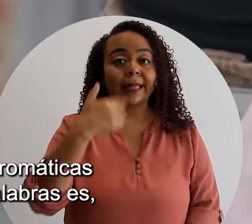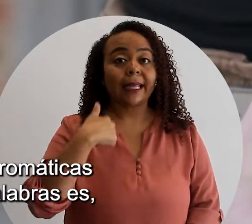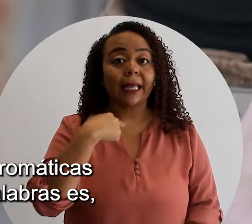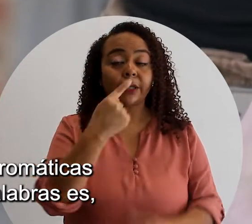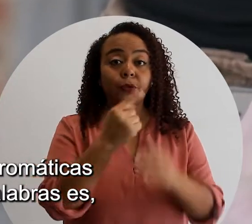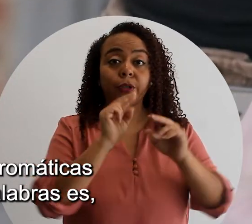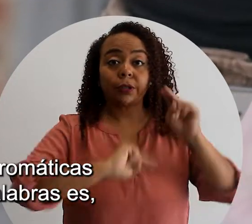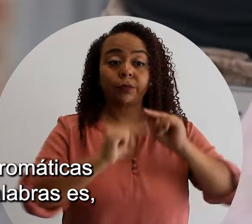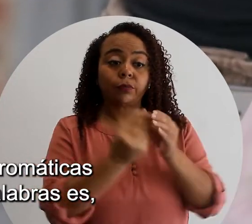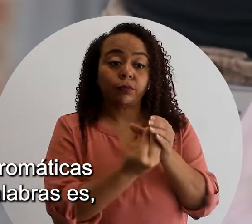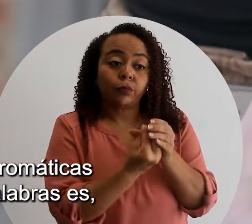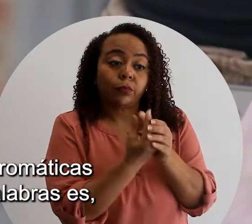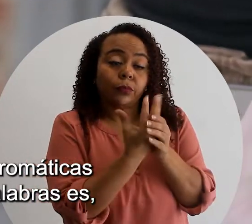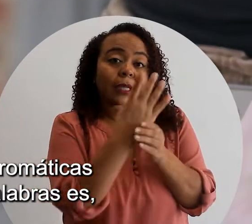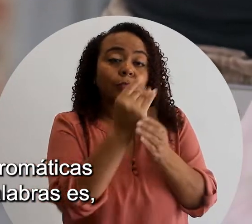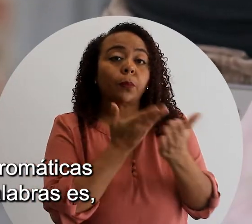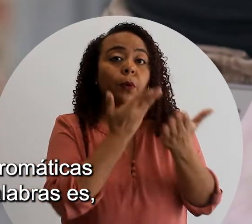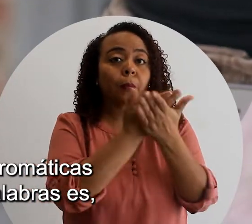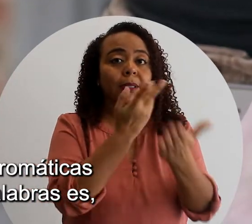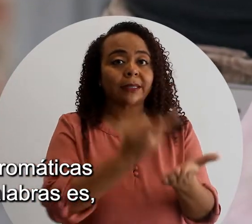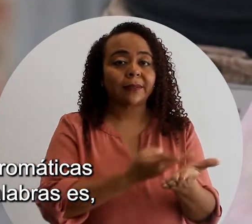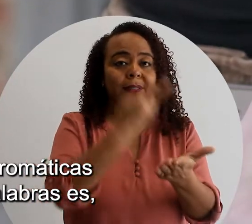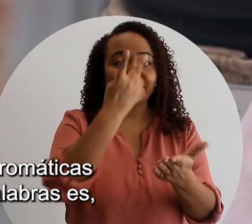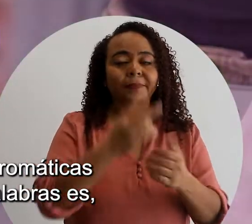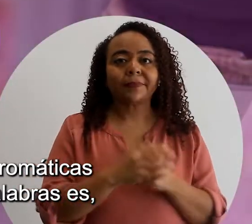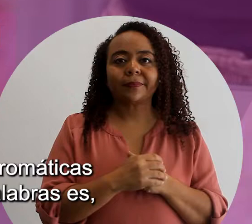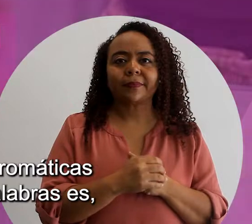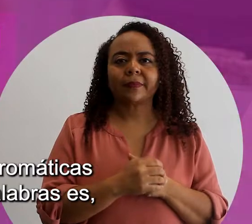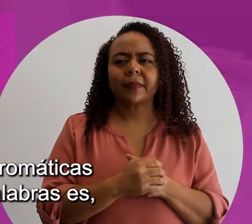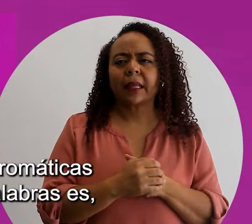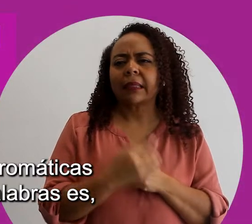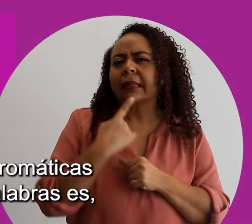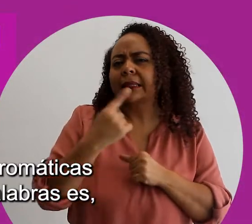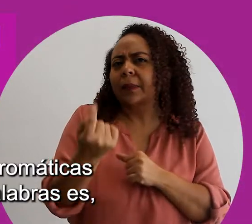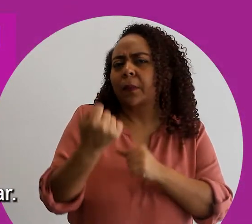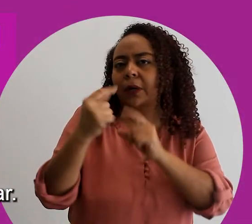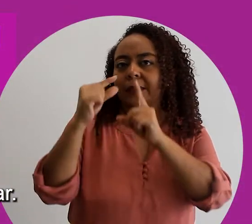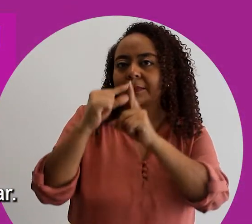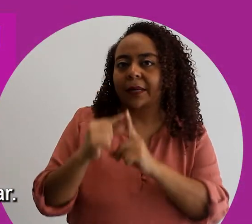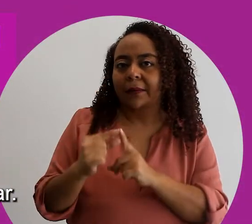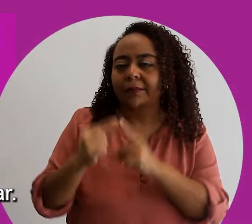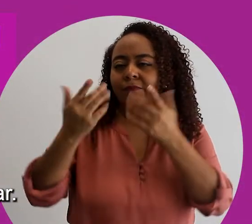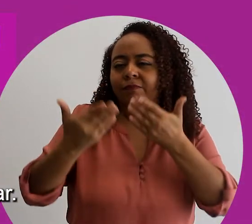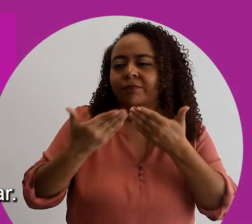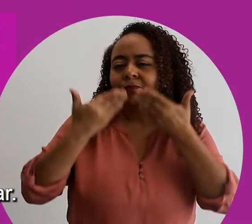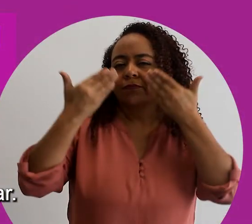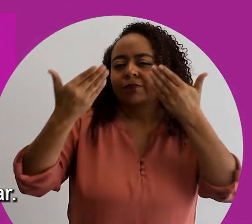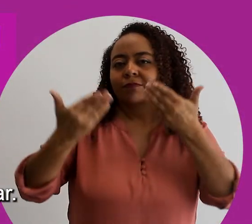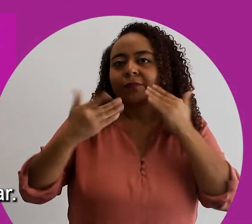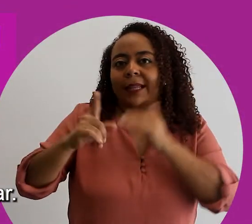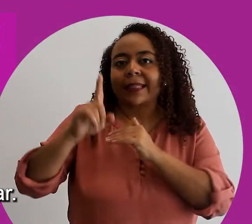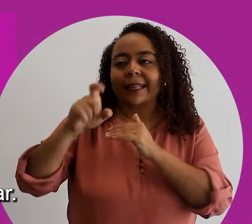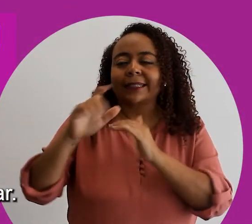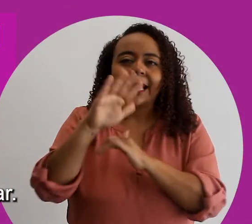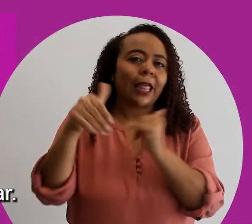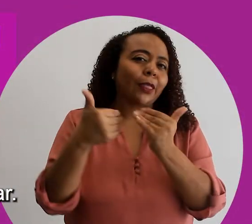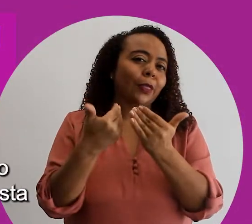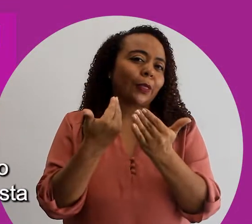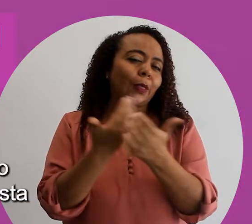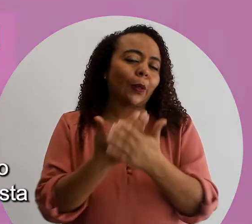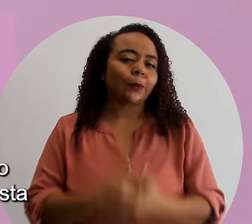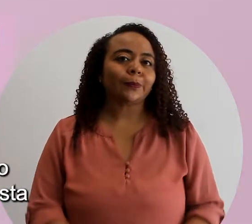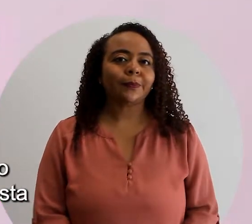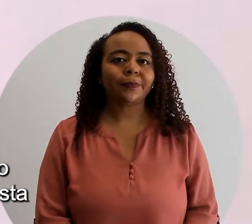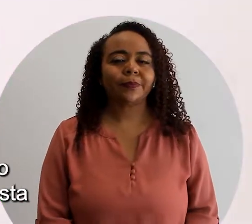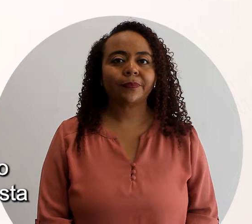aromáticas y su propuesta de valor expresada en pocas palabras es el aroma de la felicidad en todo su hogar.